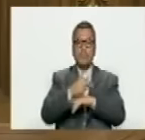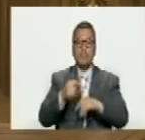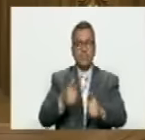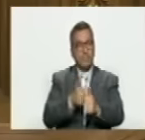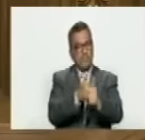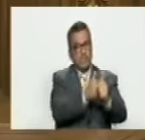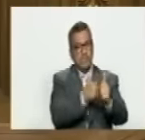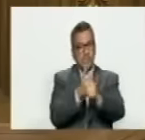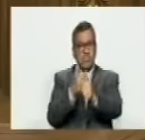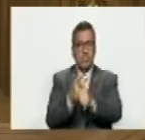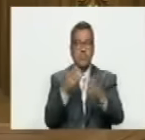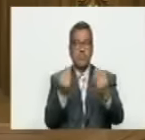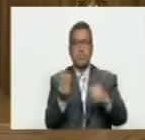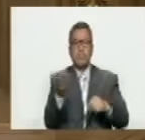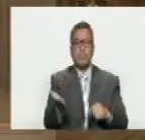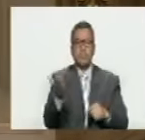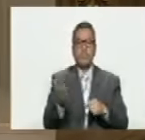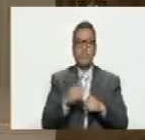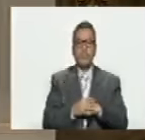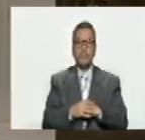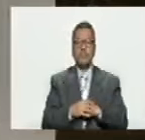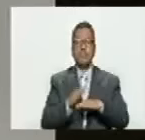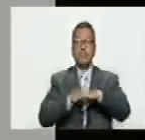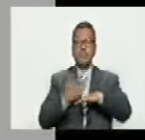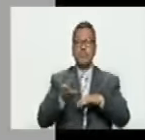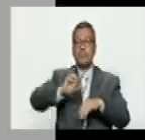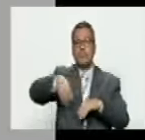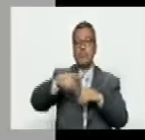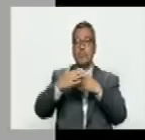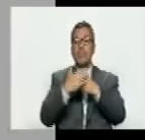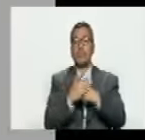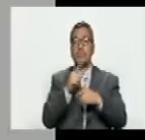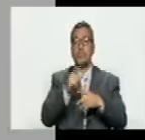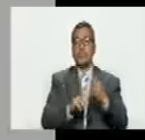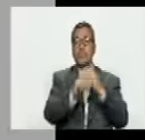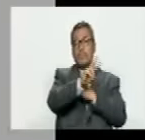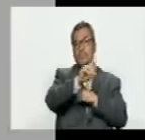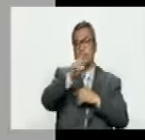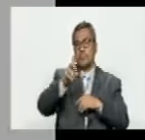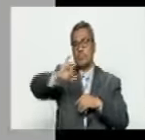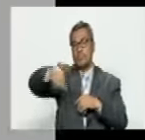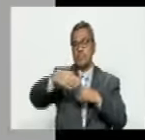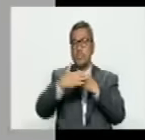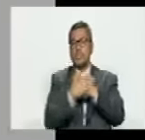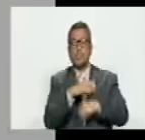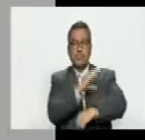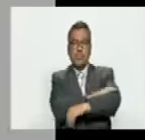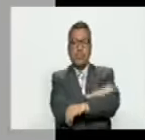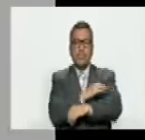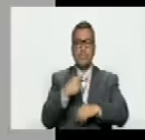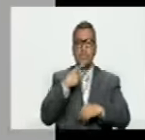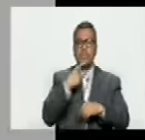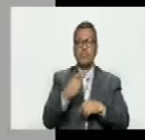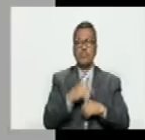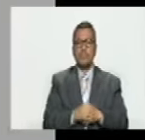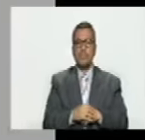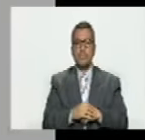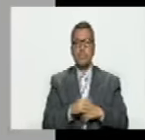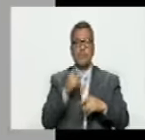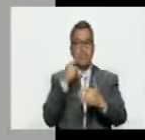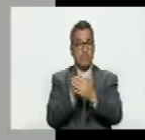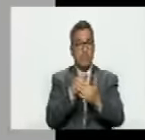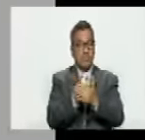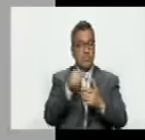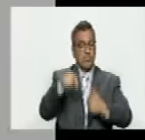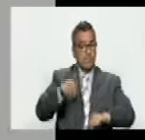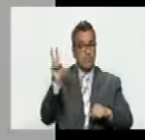persiguiendo y esto es muy importante porque en julio 21 el 21 de julio la oposición dice van a pagar a